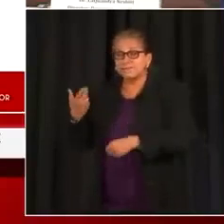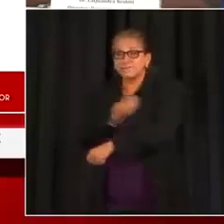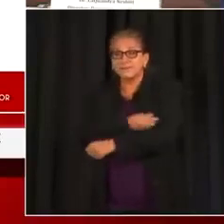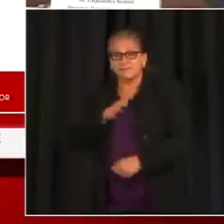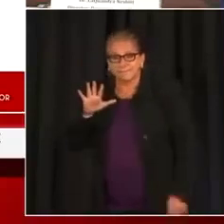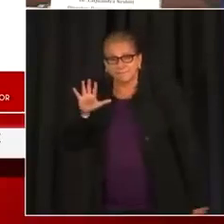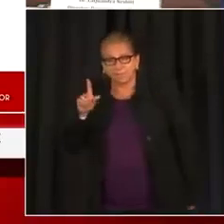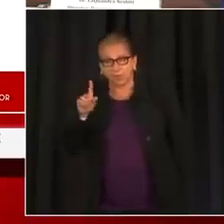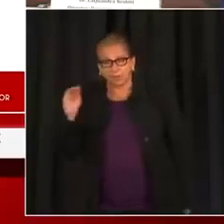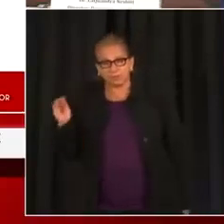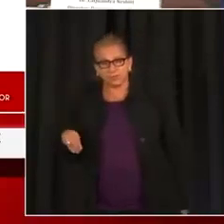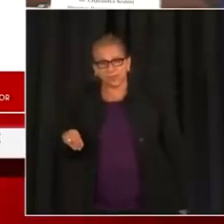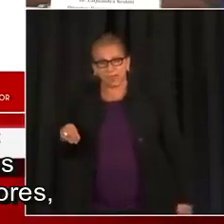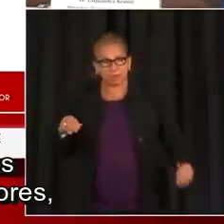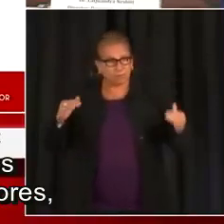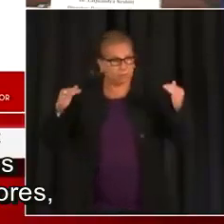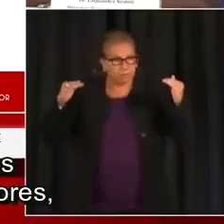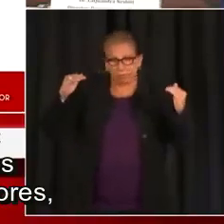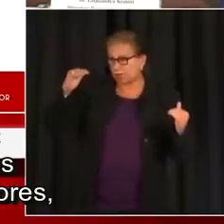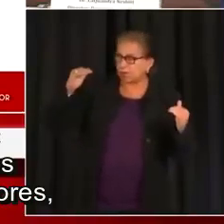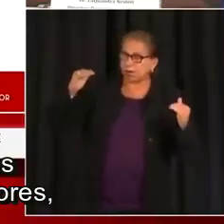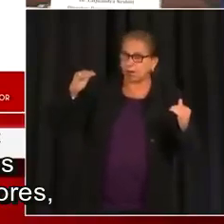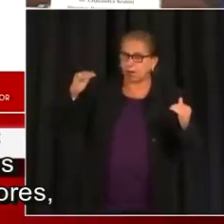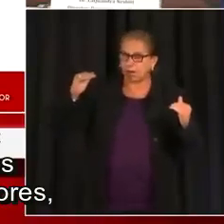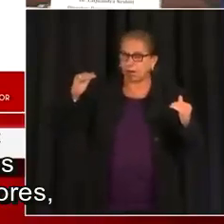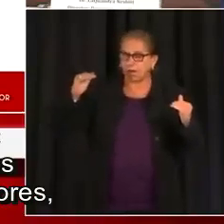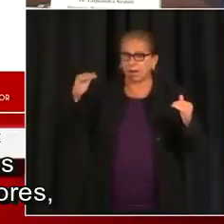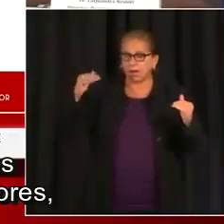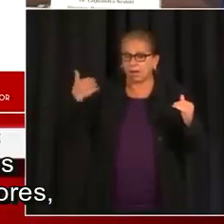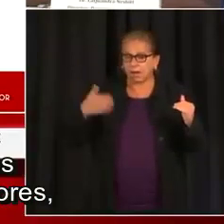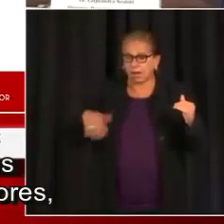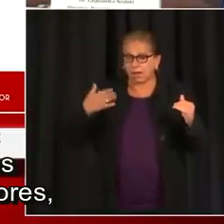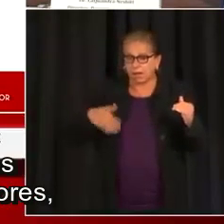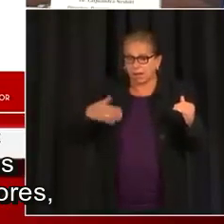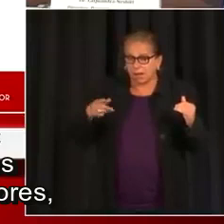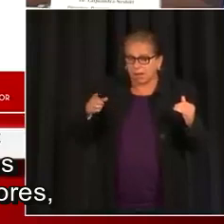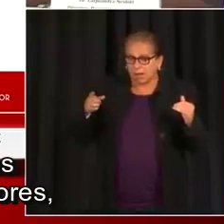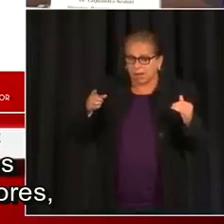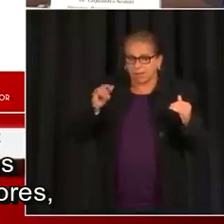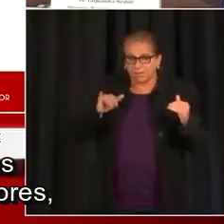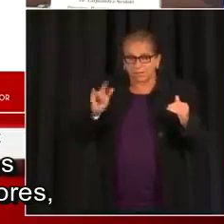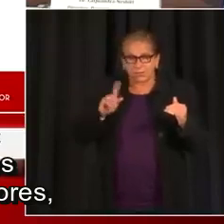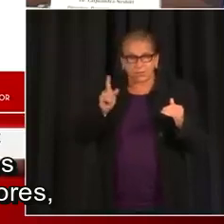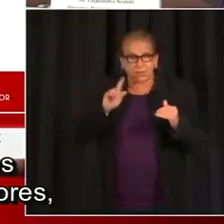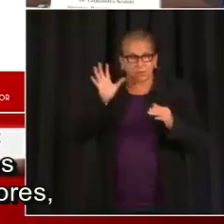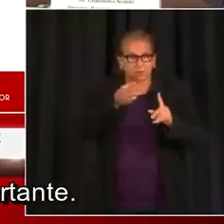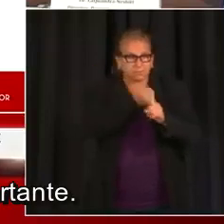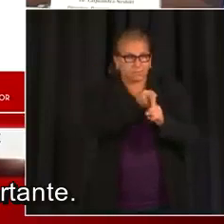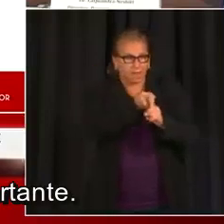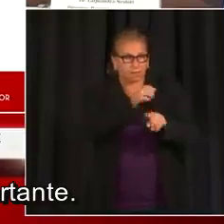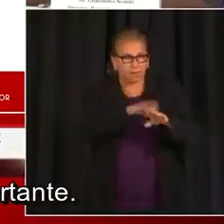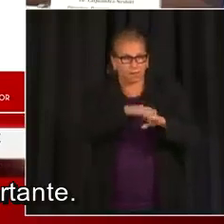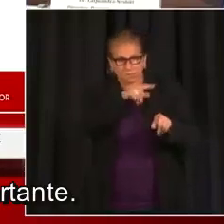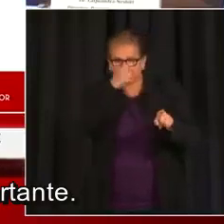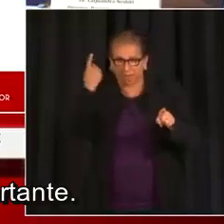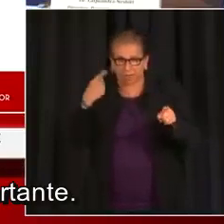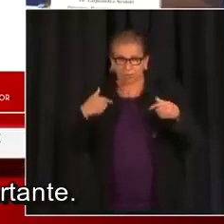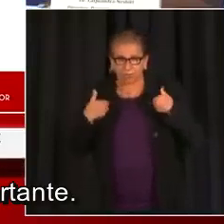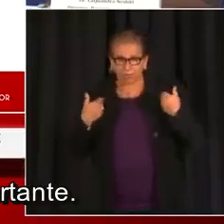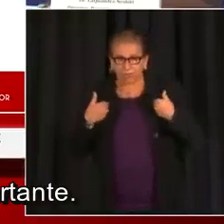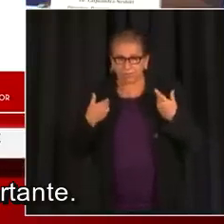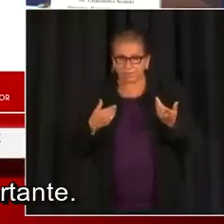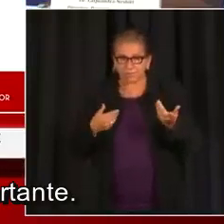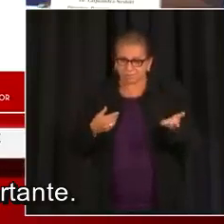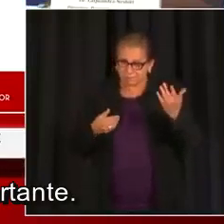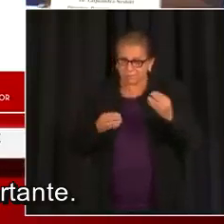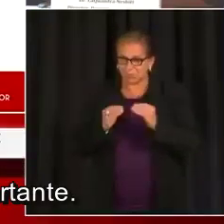el 51 por ciento de los jóvenes blancos. Esto se atribuye a los jóvenes y jóvenes blancos, sino a los ancianos, como había mencionado. Esto tiene